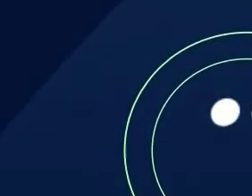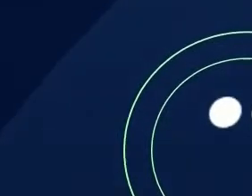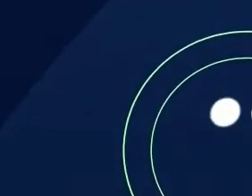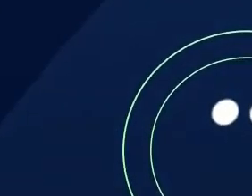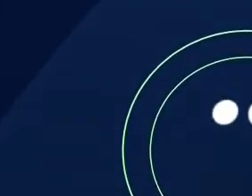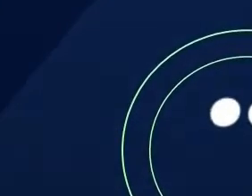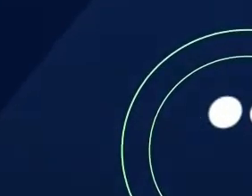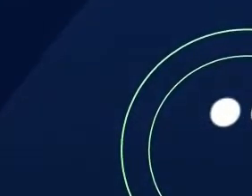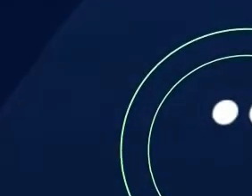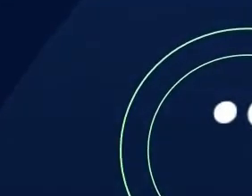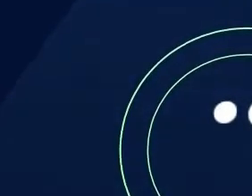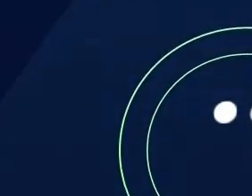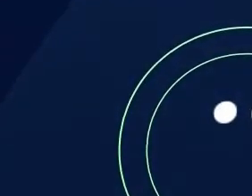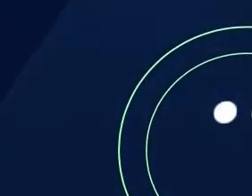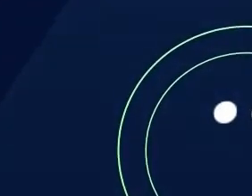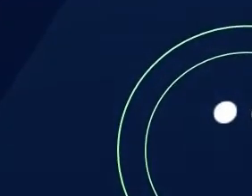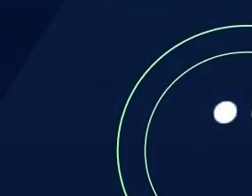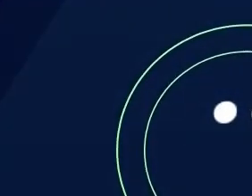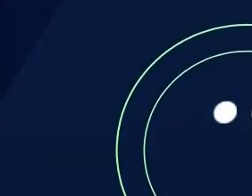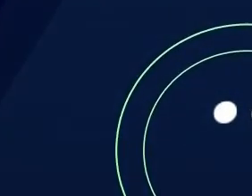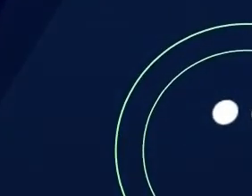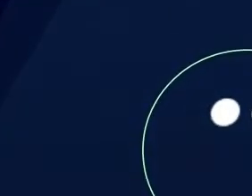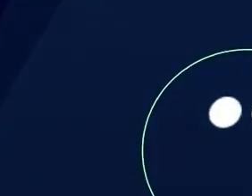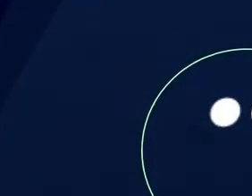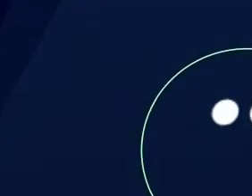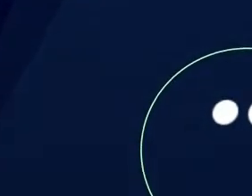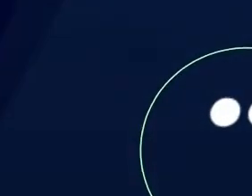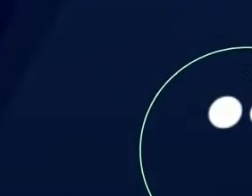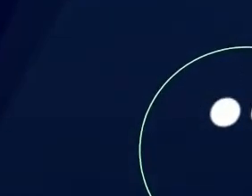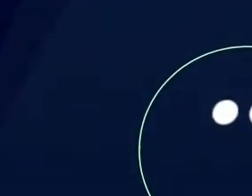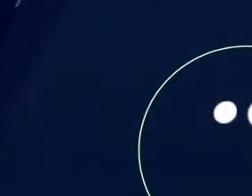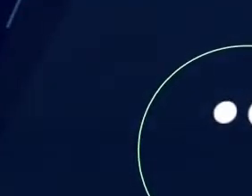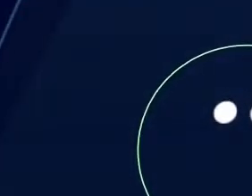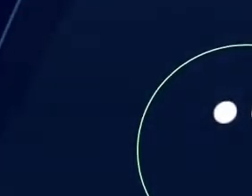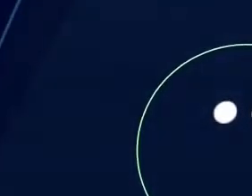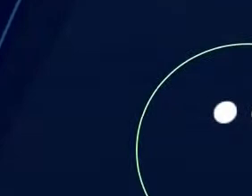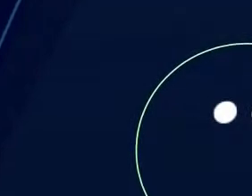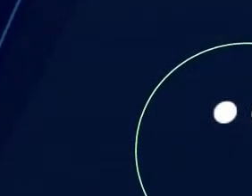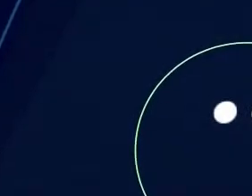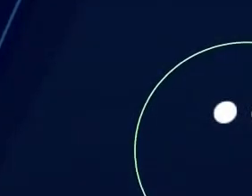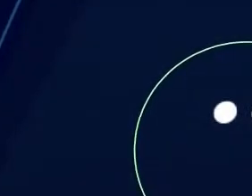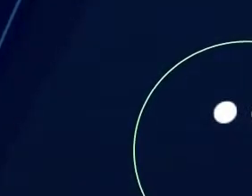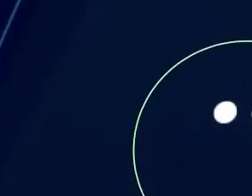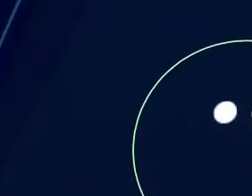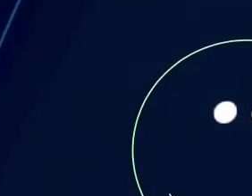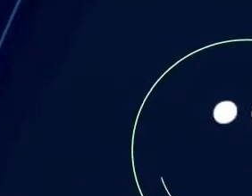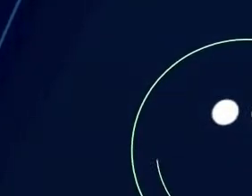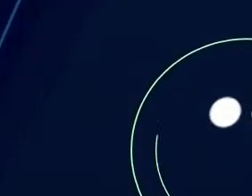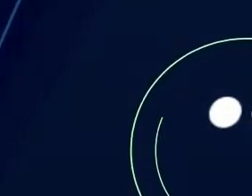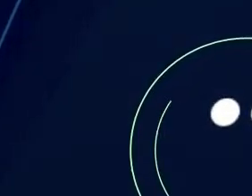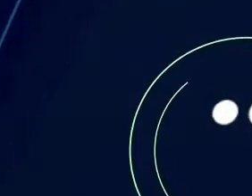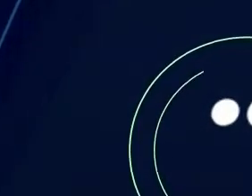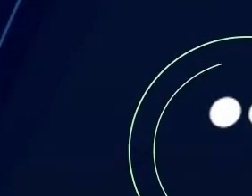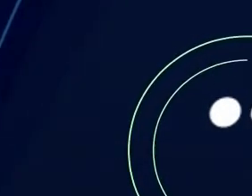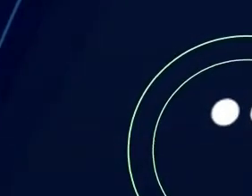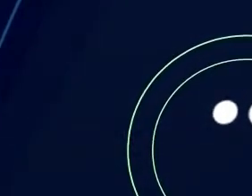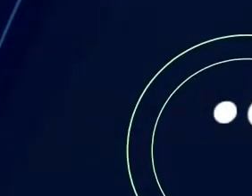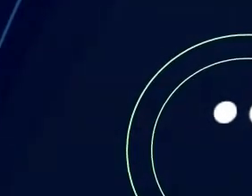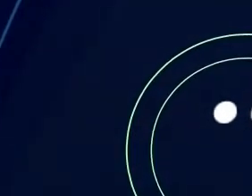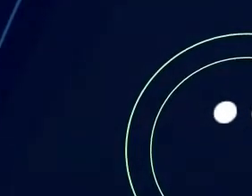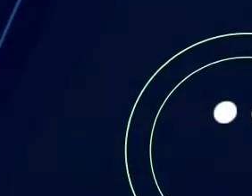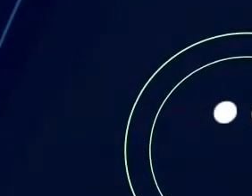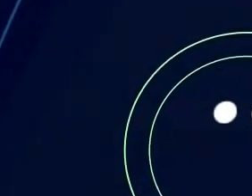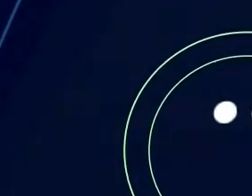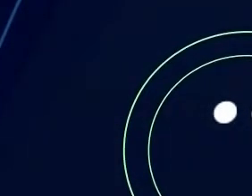pregunta, para lo cual cada candidato tendrá otros 45 segundos para responder. Sobre el final de cada bloque, los moderadores darán la palabra